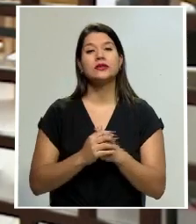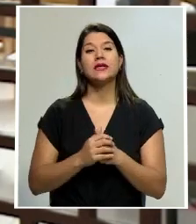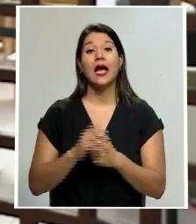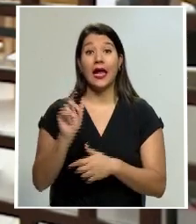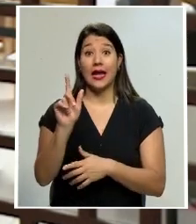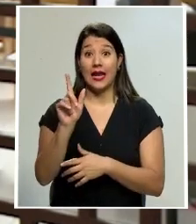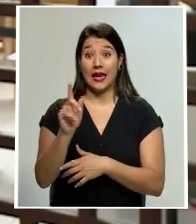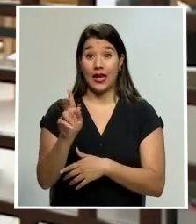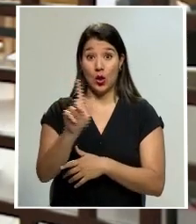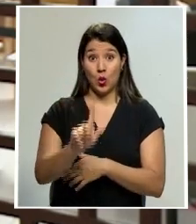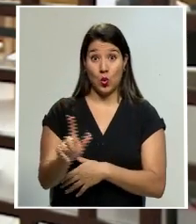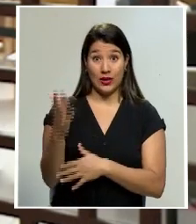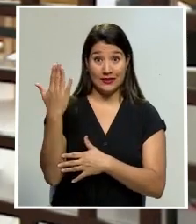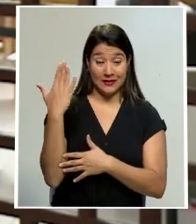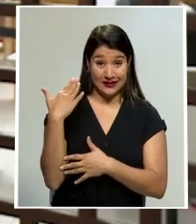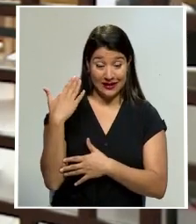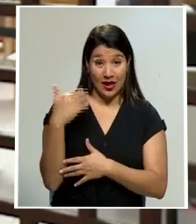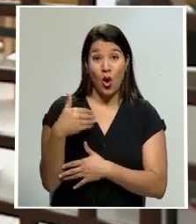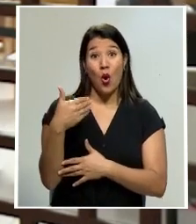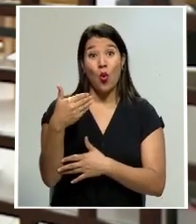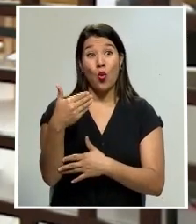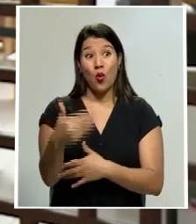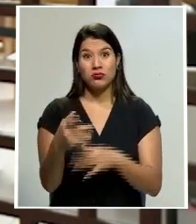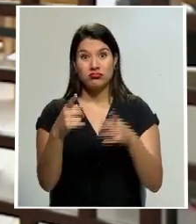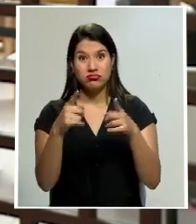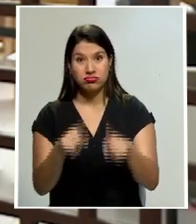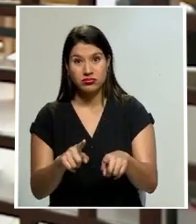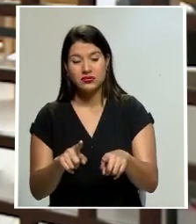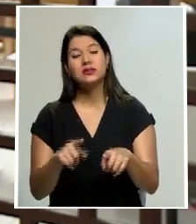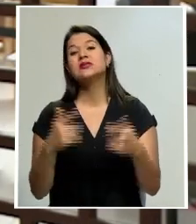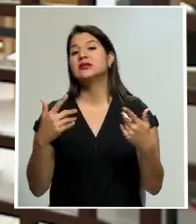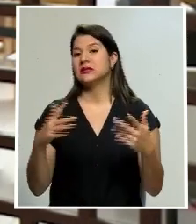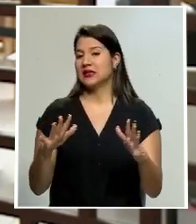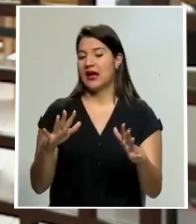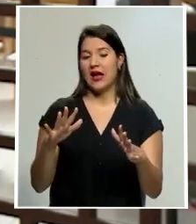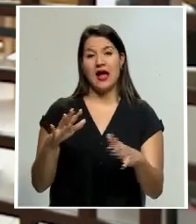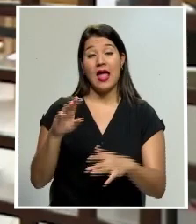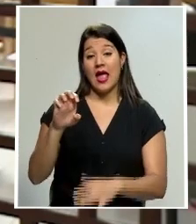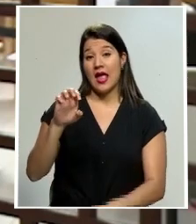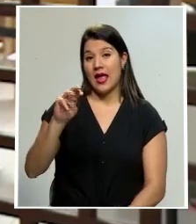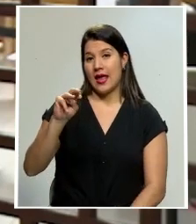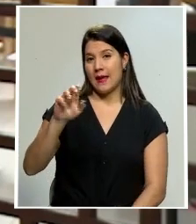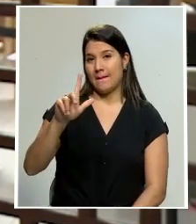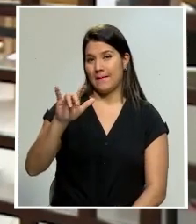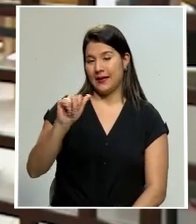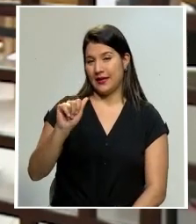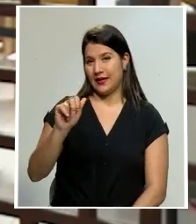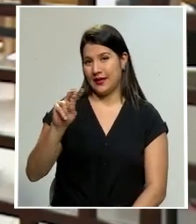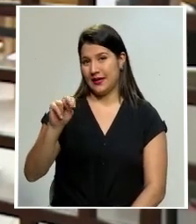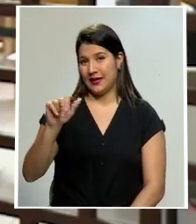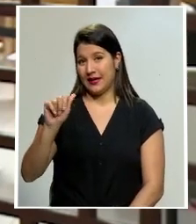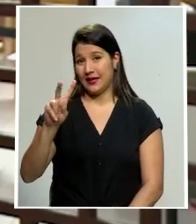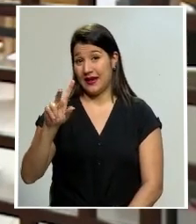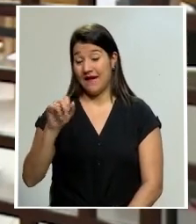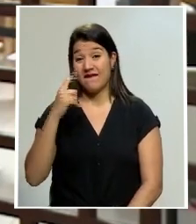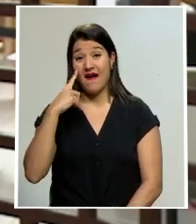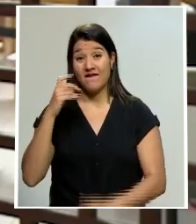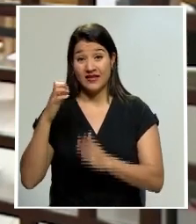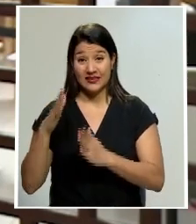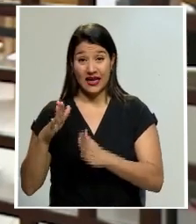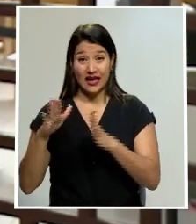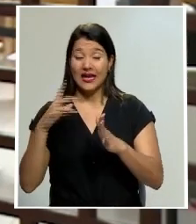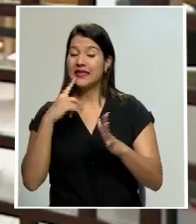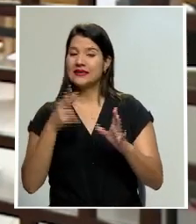del OIJ, ella dio su... se pronunció anunciando que se iba a retirar del proceso, o cualquier proceso que tuviera